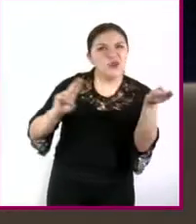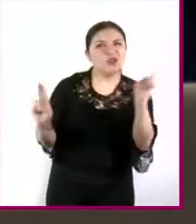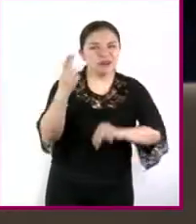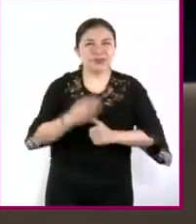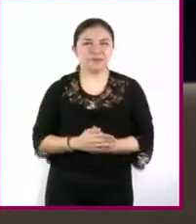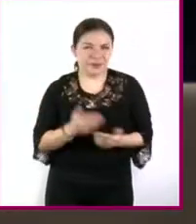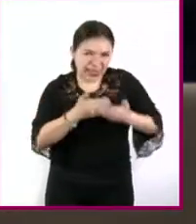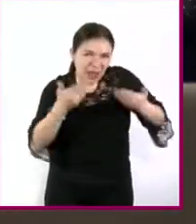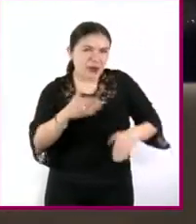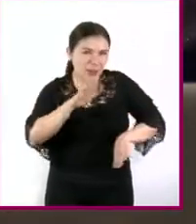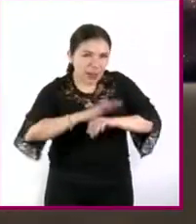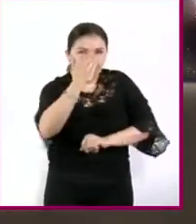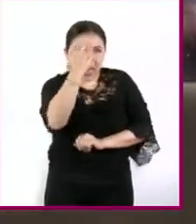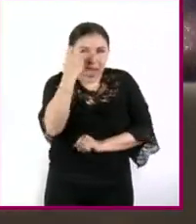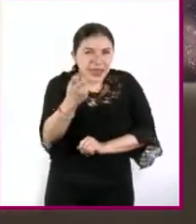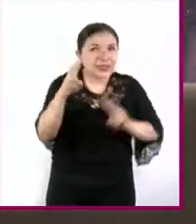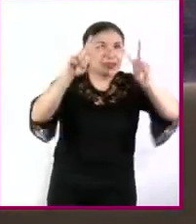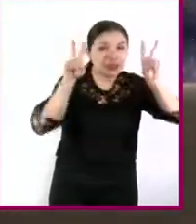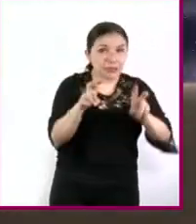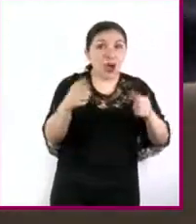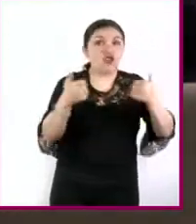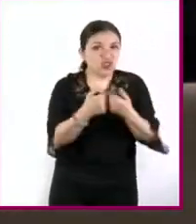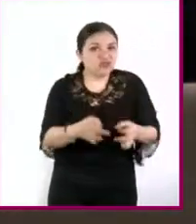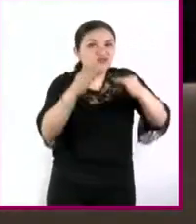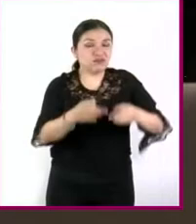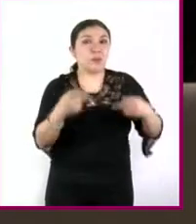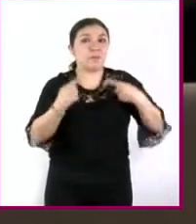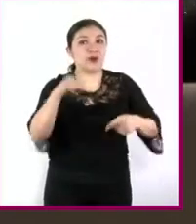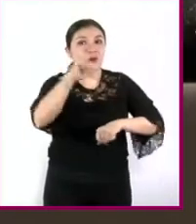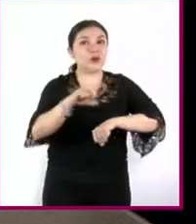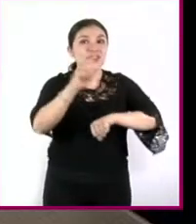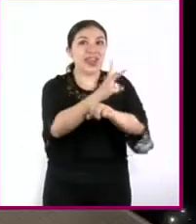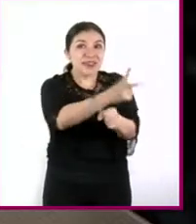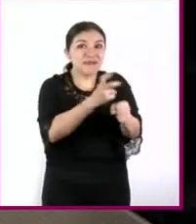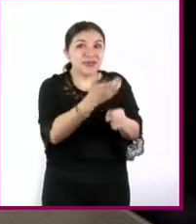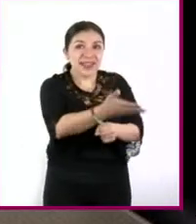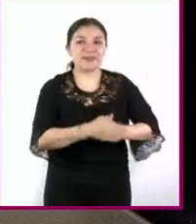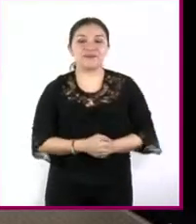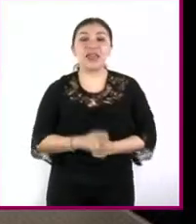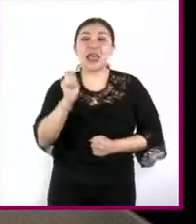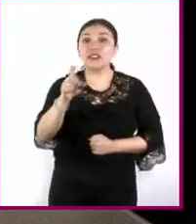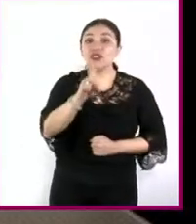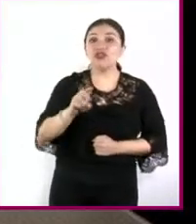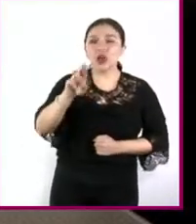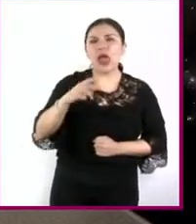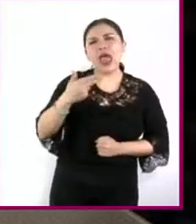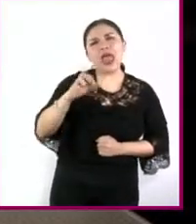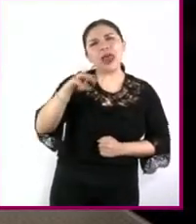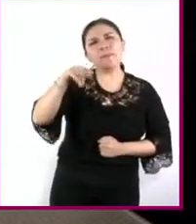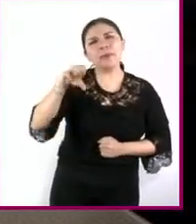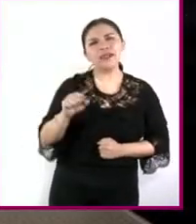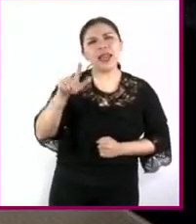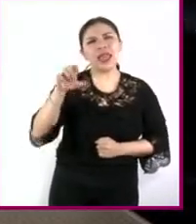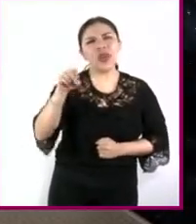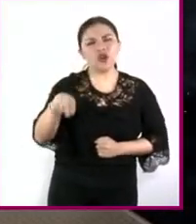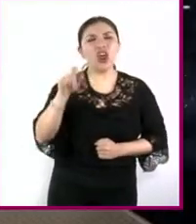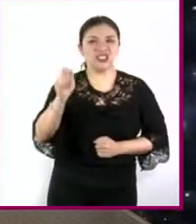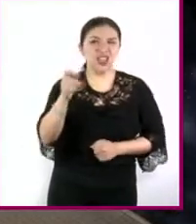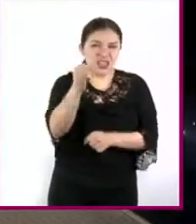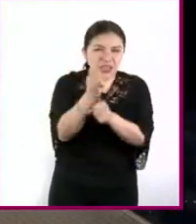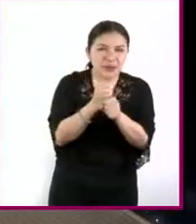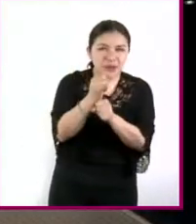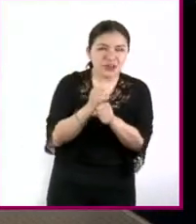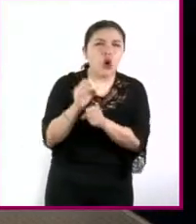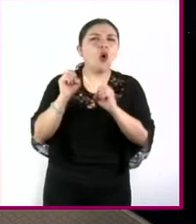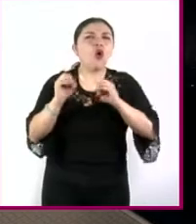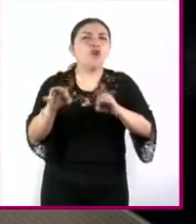si conocemos más sobre este tema de viva voz de nuestro invitado del día de hoy es el doctor hermes león vargas investigador en